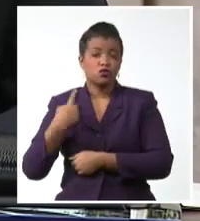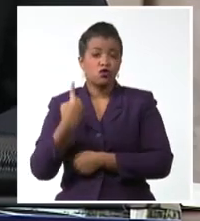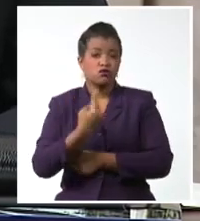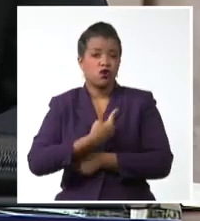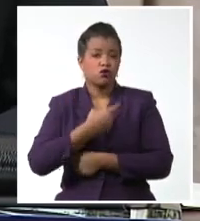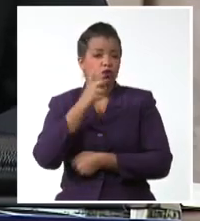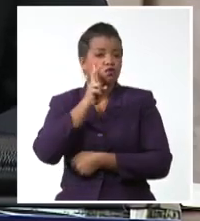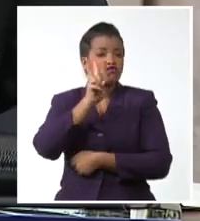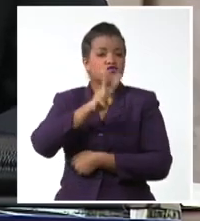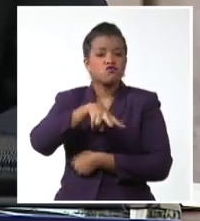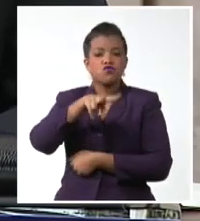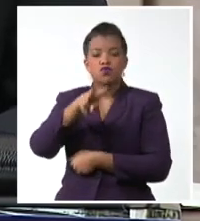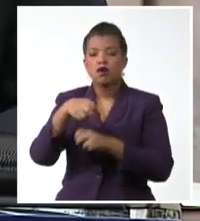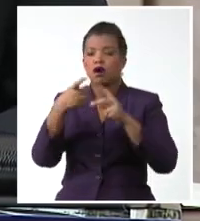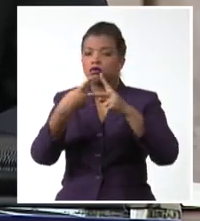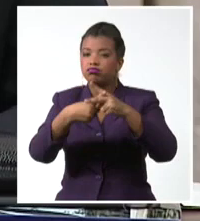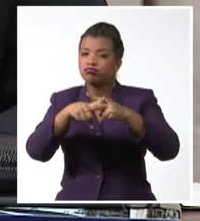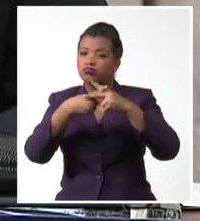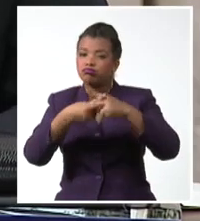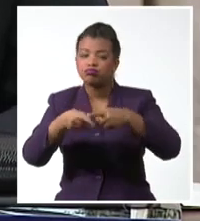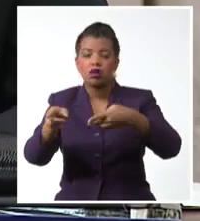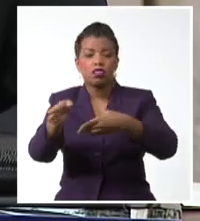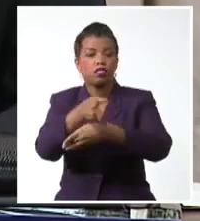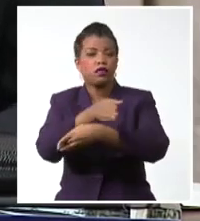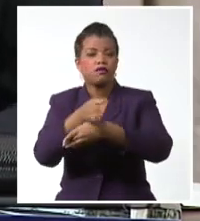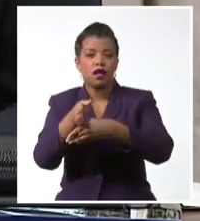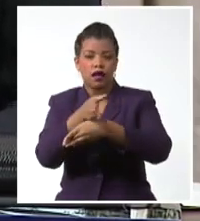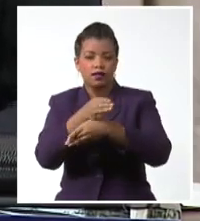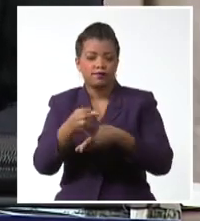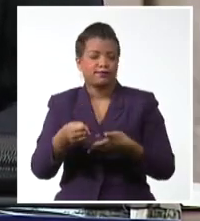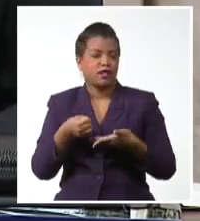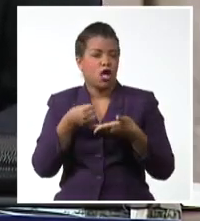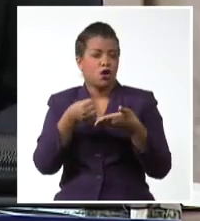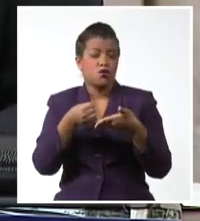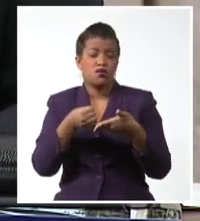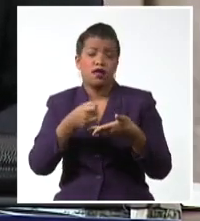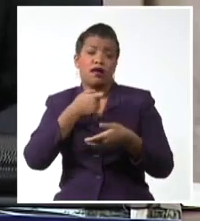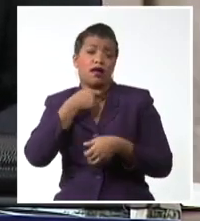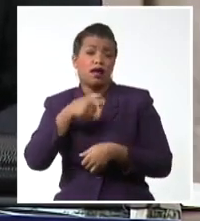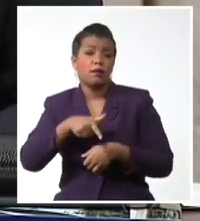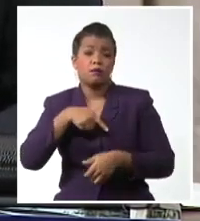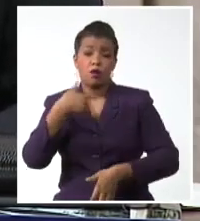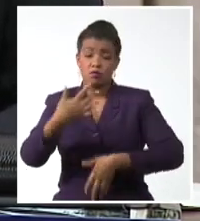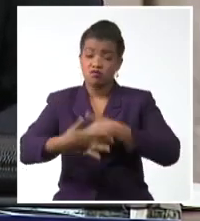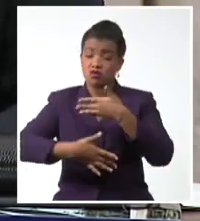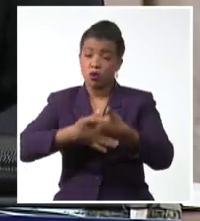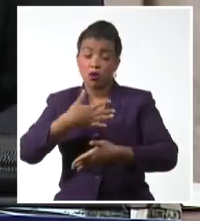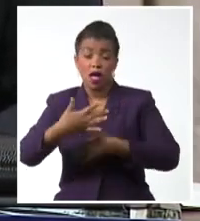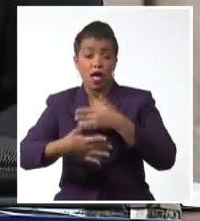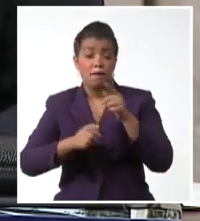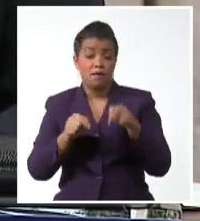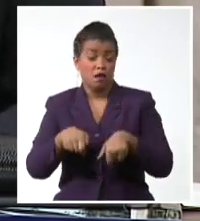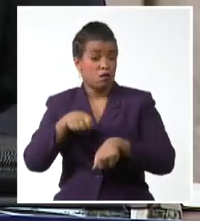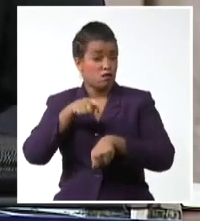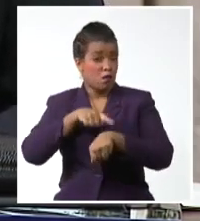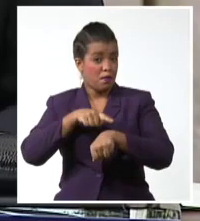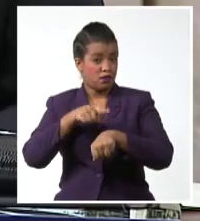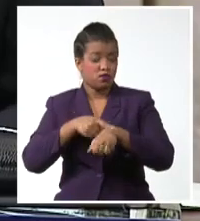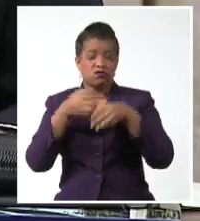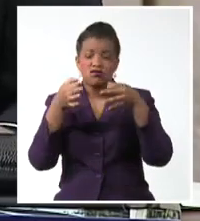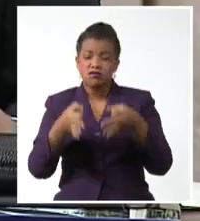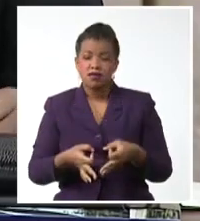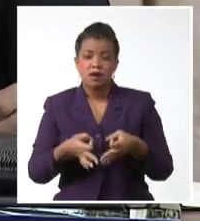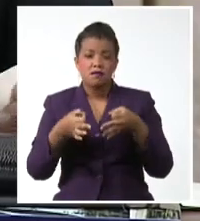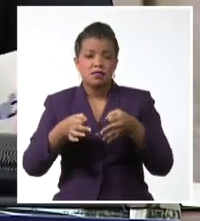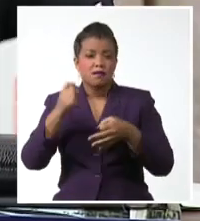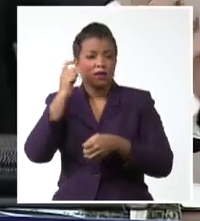la búsqueda de soluciones concertadas e integrales ante problemas comunes o semejantes siempre con la premisa